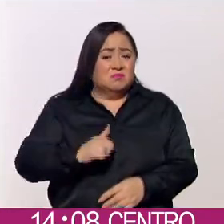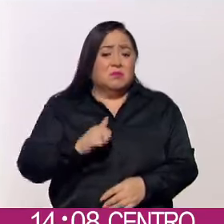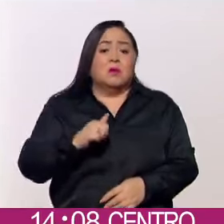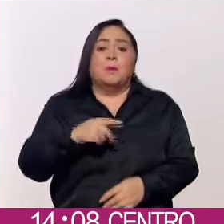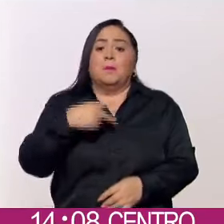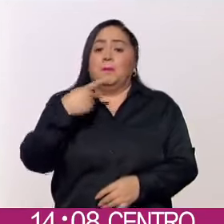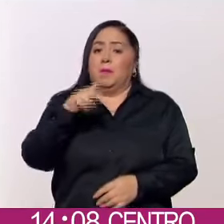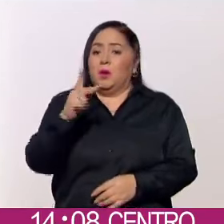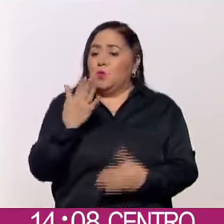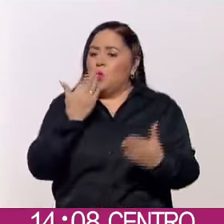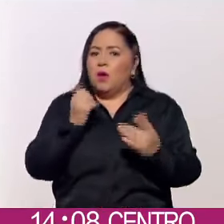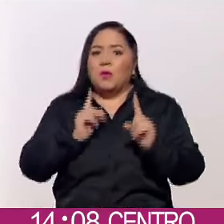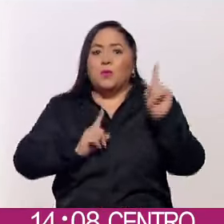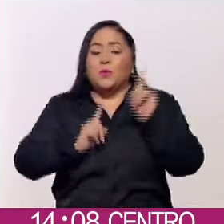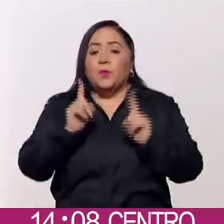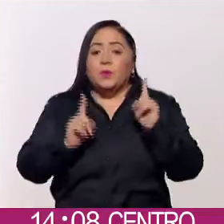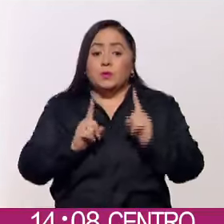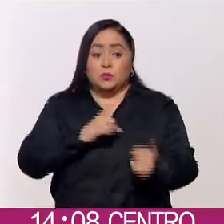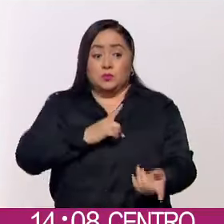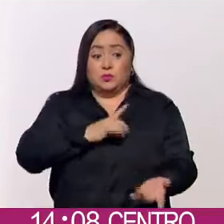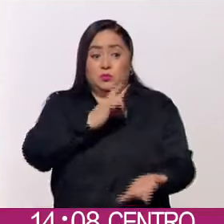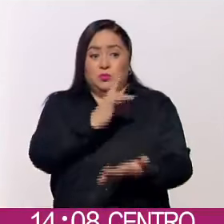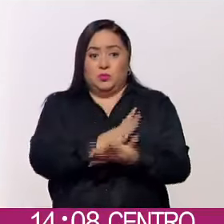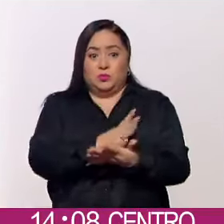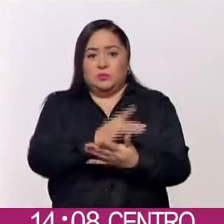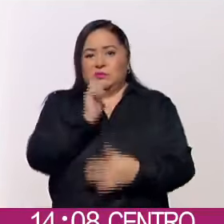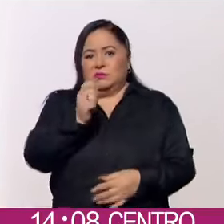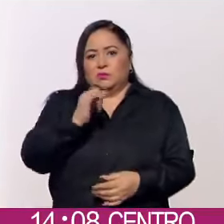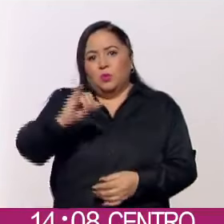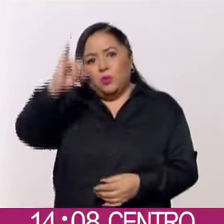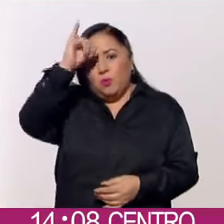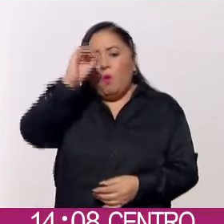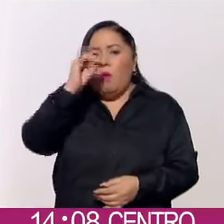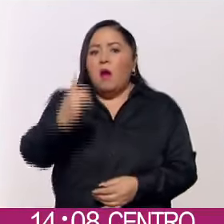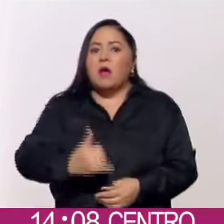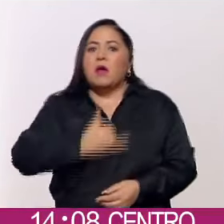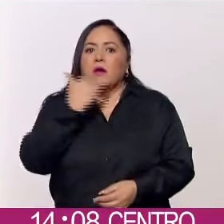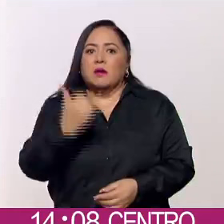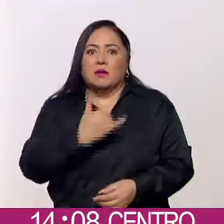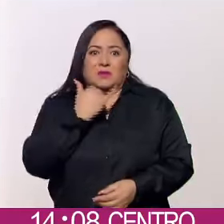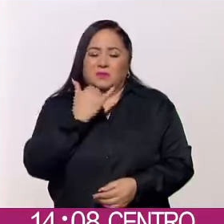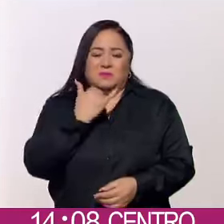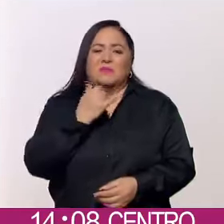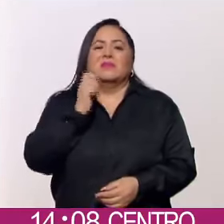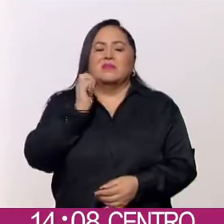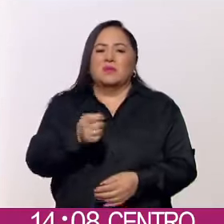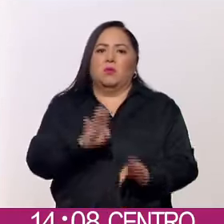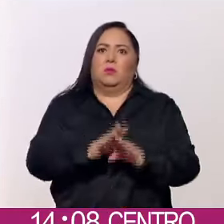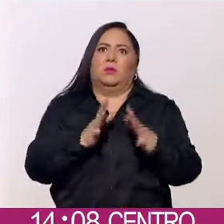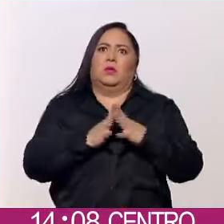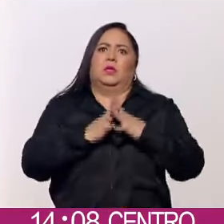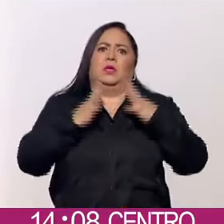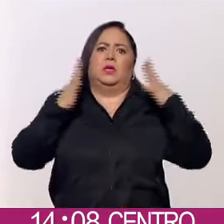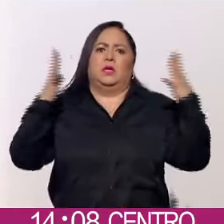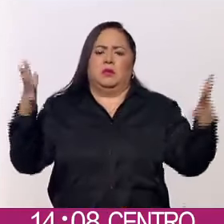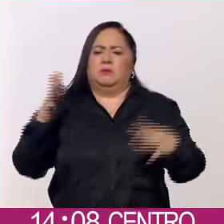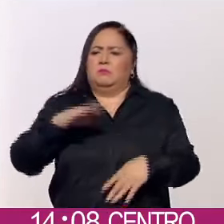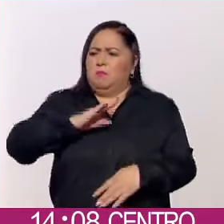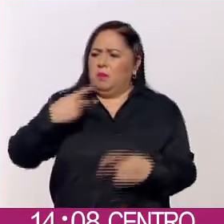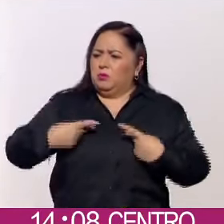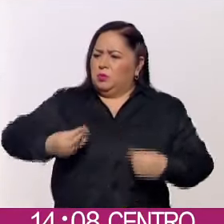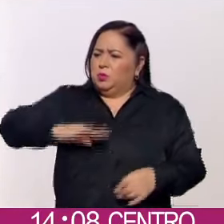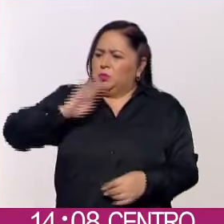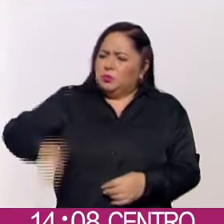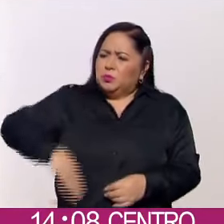Lo que no existe duda es de que no solo fue una idiotez o un error garrafal, sino una enorme y tremenda tragedia